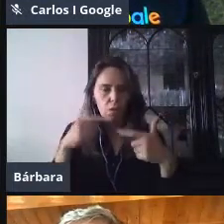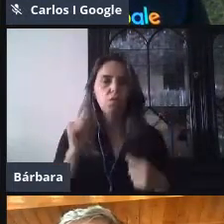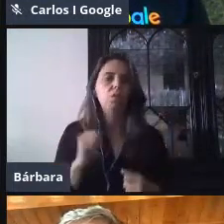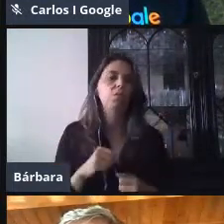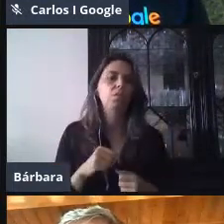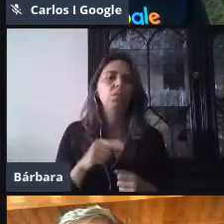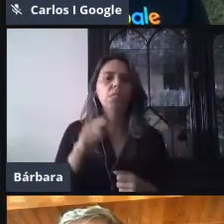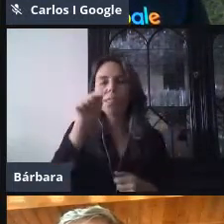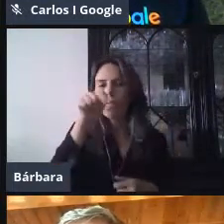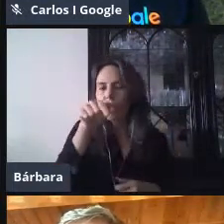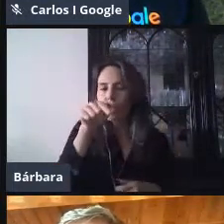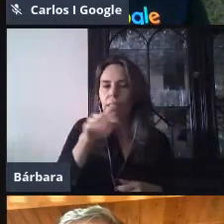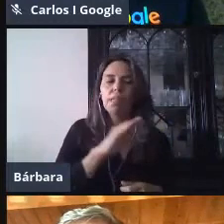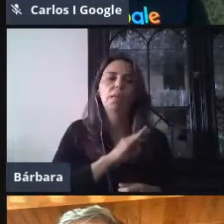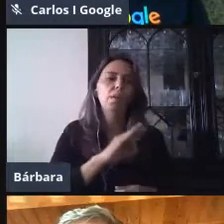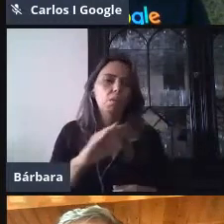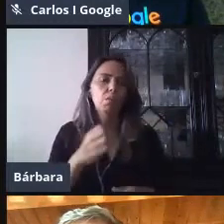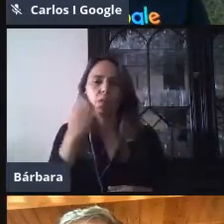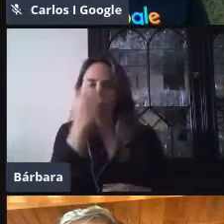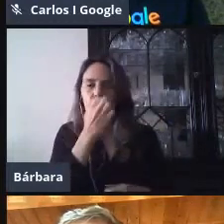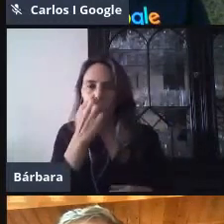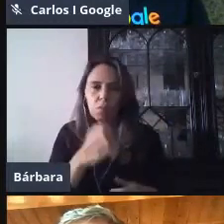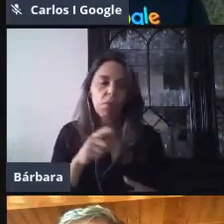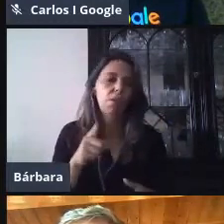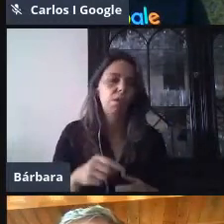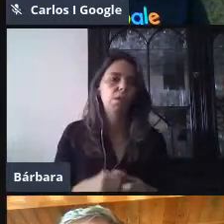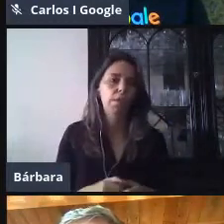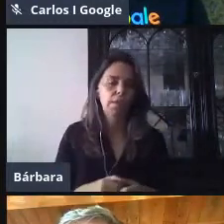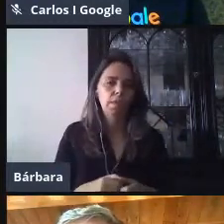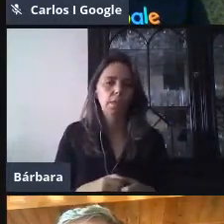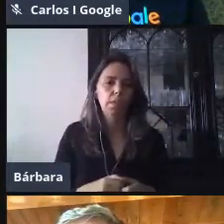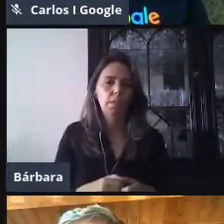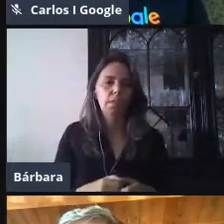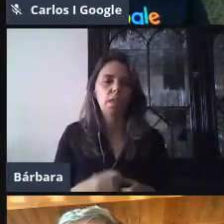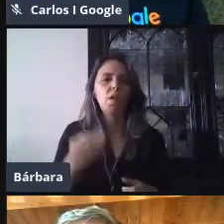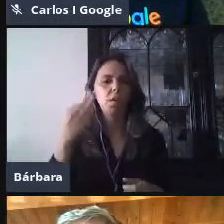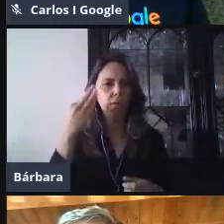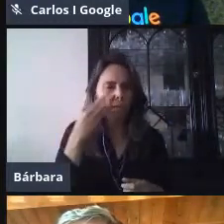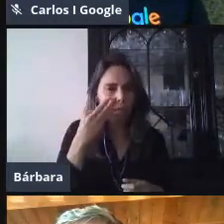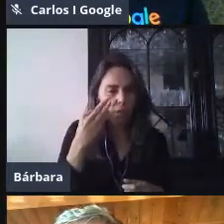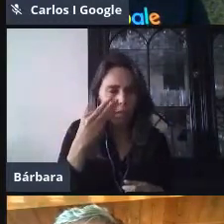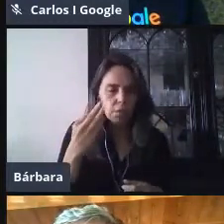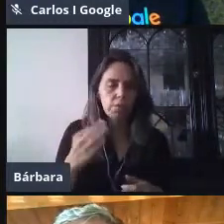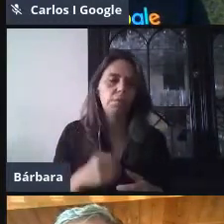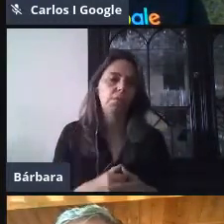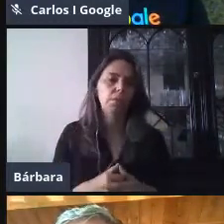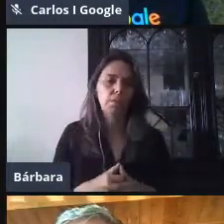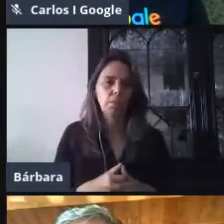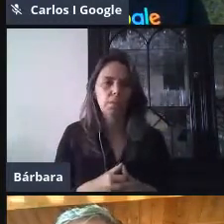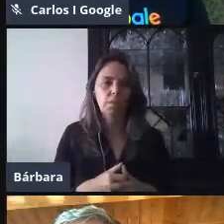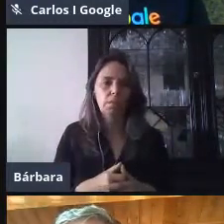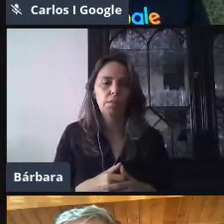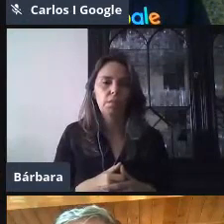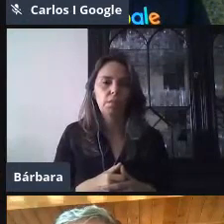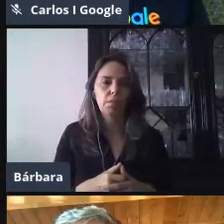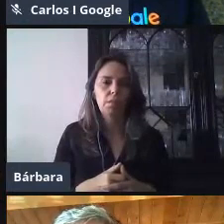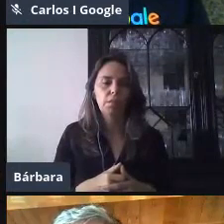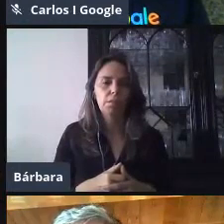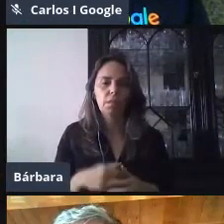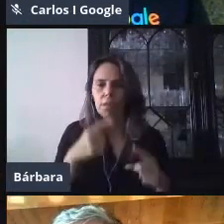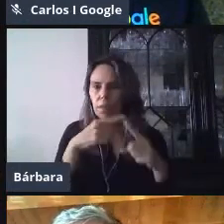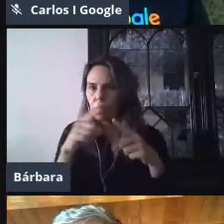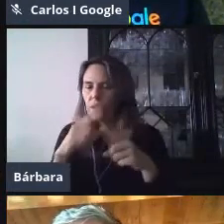también está el tema de Teams y de Microsoft. Está el tema de Facebook a través de programas